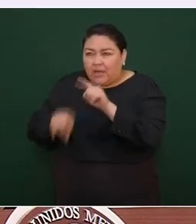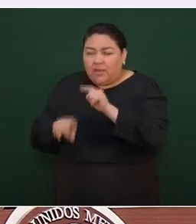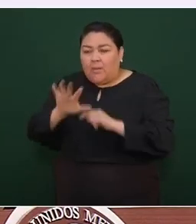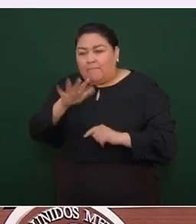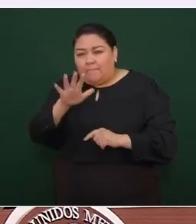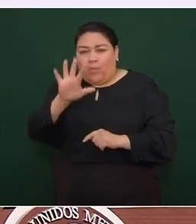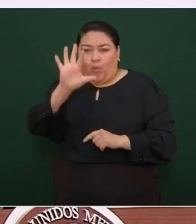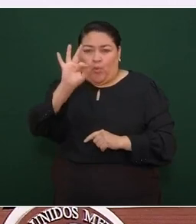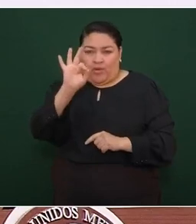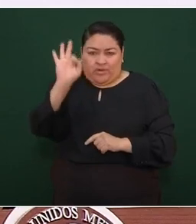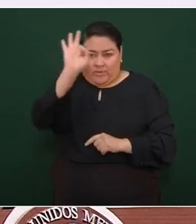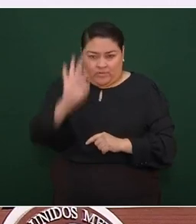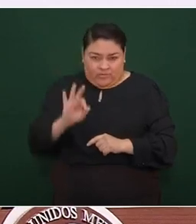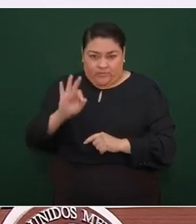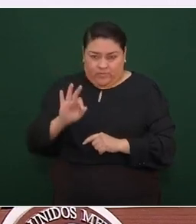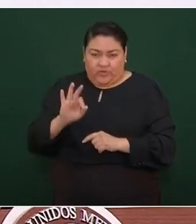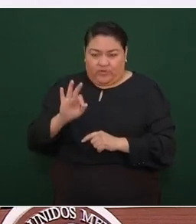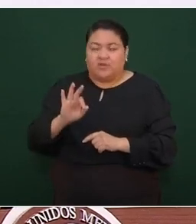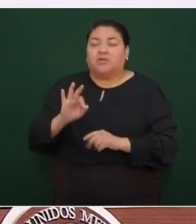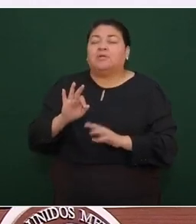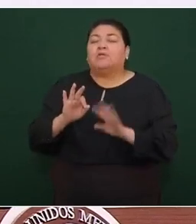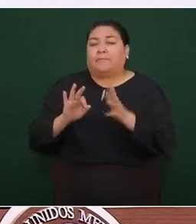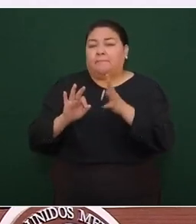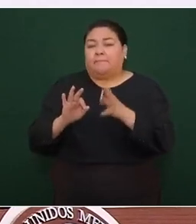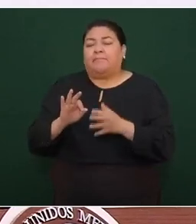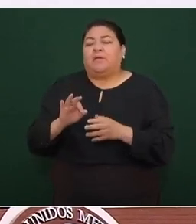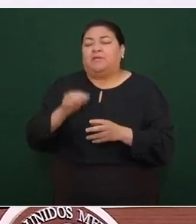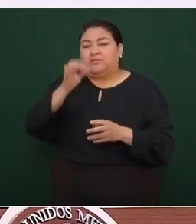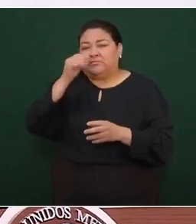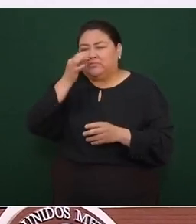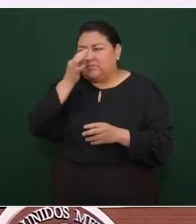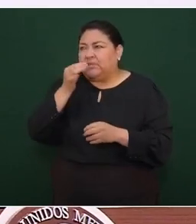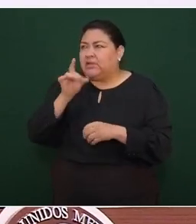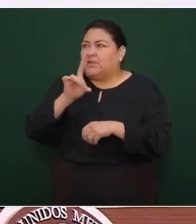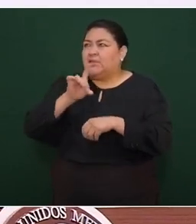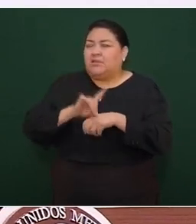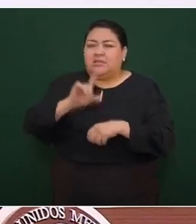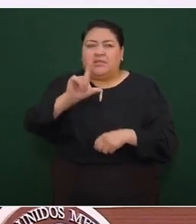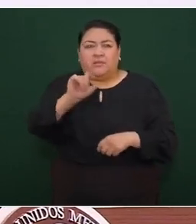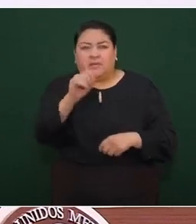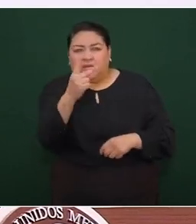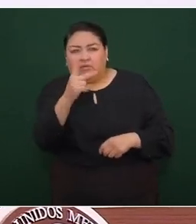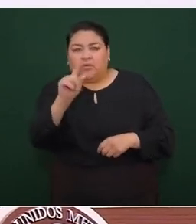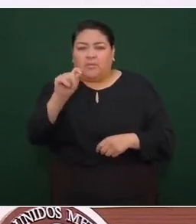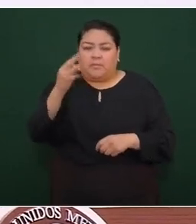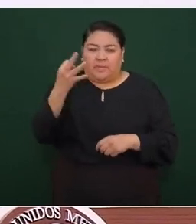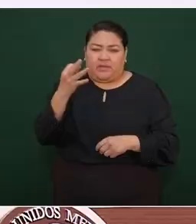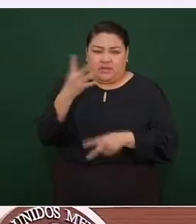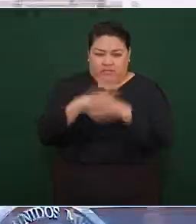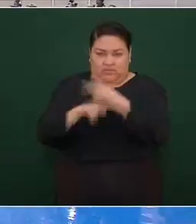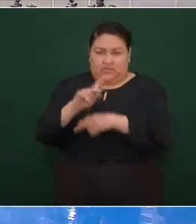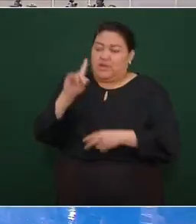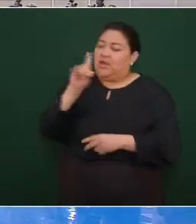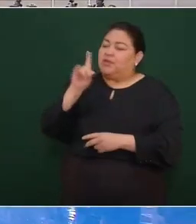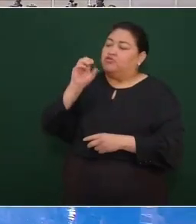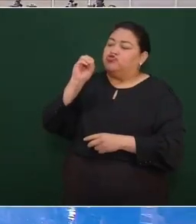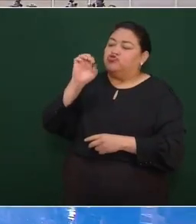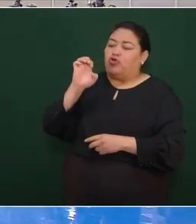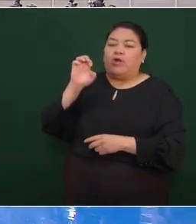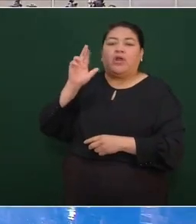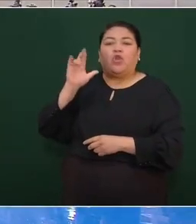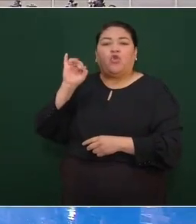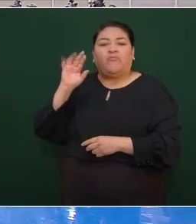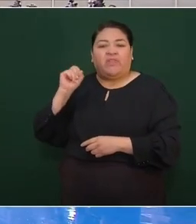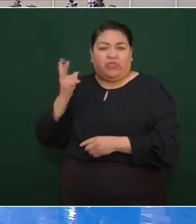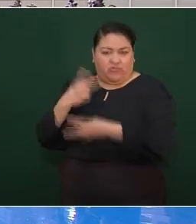% ya están en avances importantes y parece que el día 22 o 23 está por acá Sué Robledo junto con el